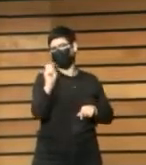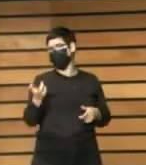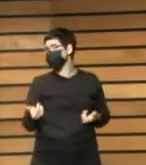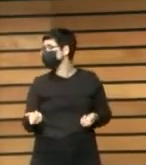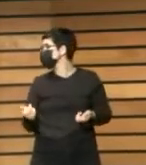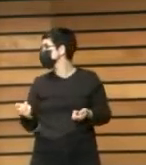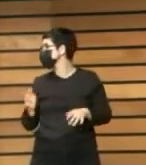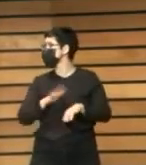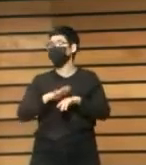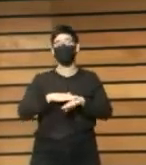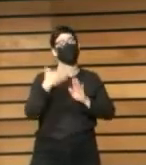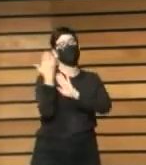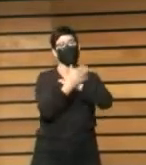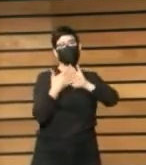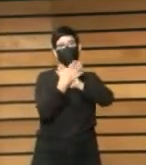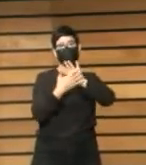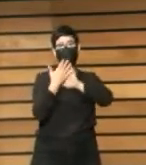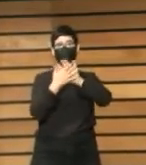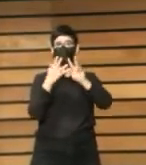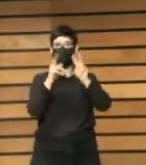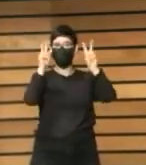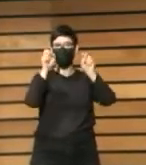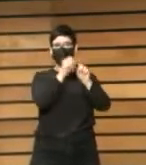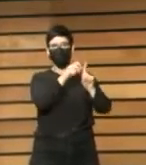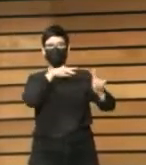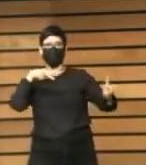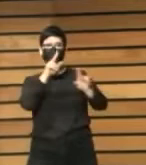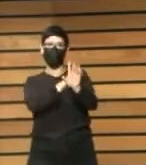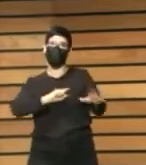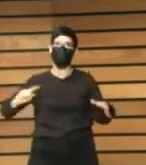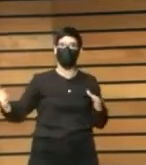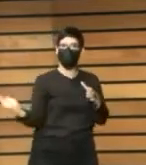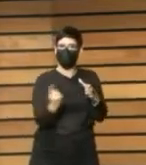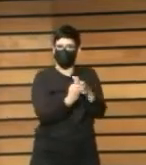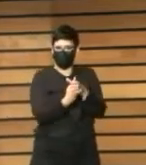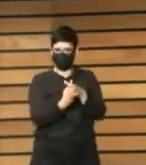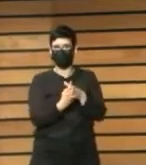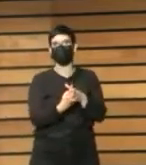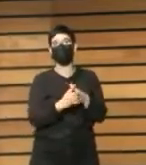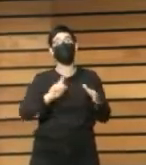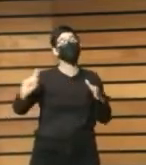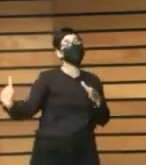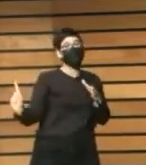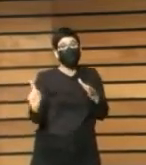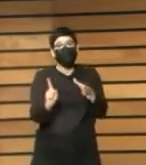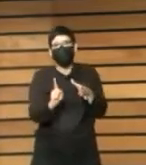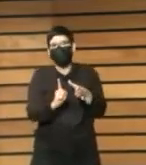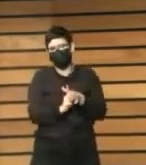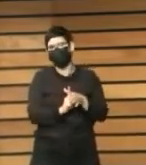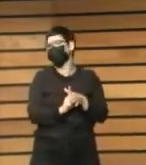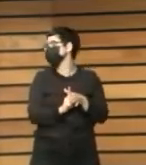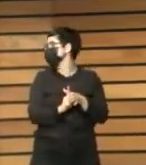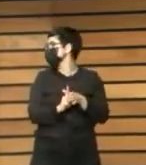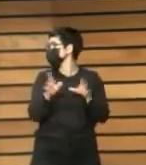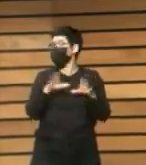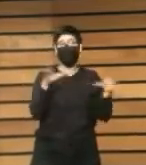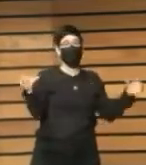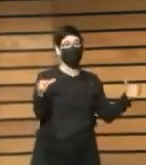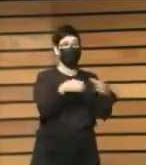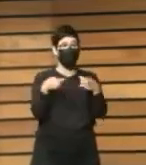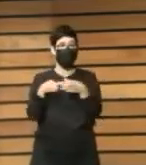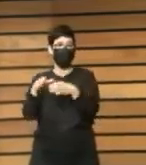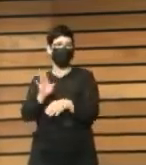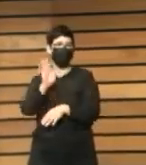hablar un poco más de la perspectiva de la inclusión desde estos ejes desde los colectivos como habíamos dicho la definida